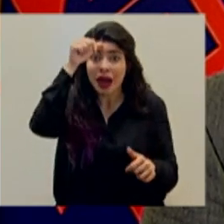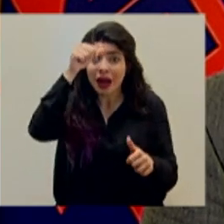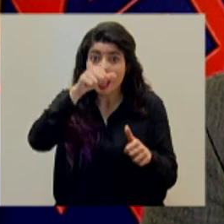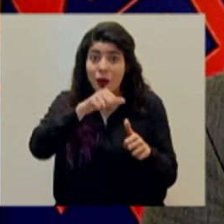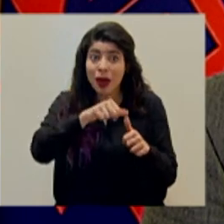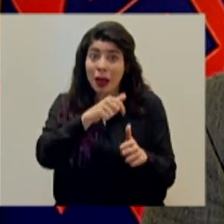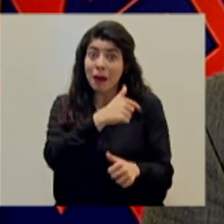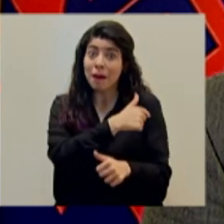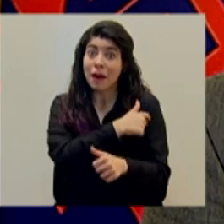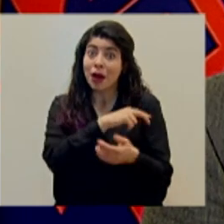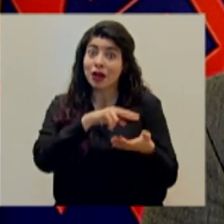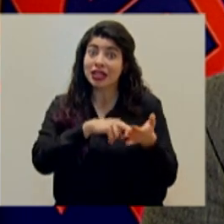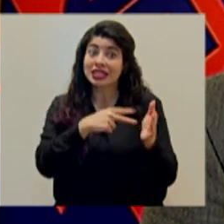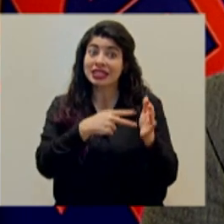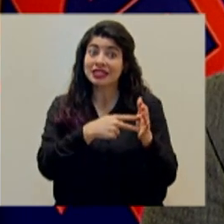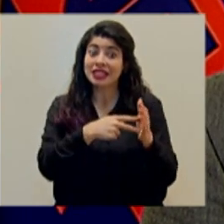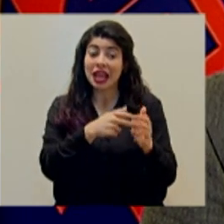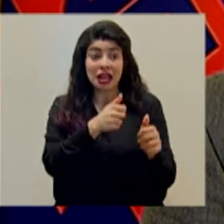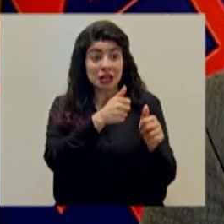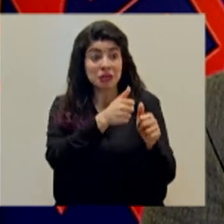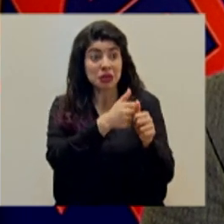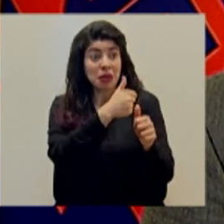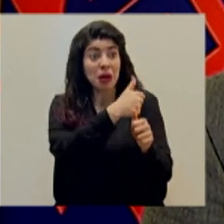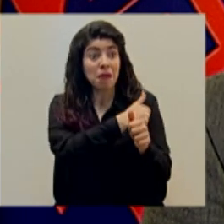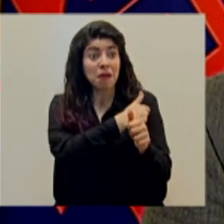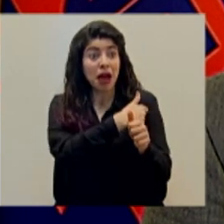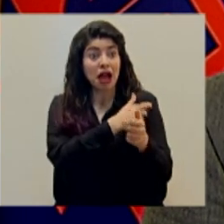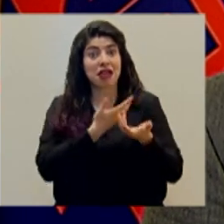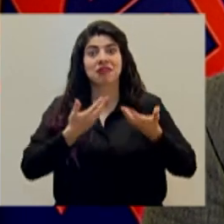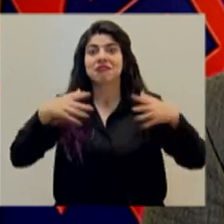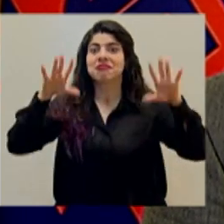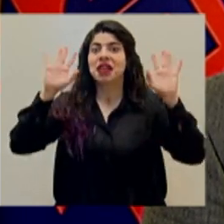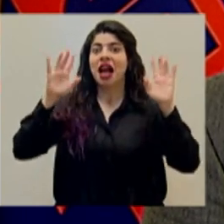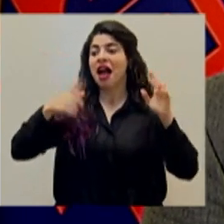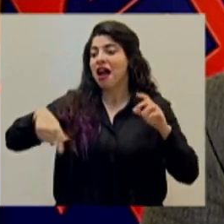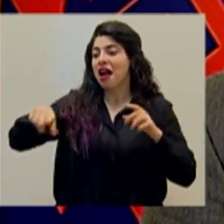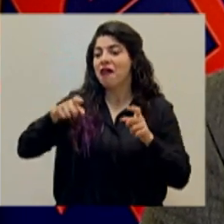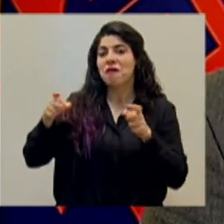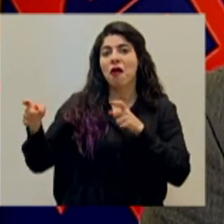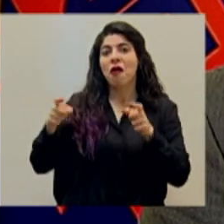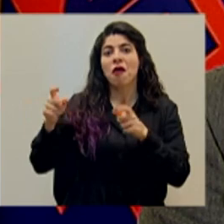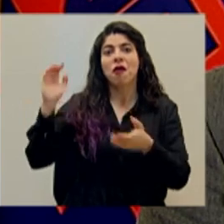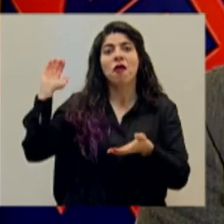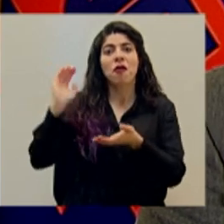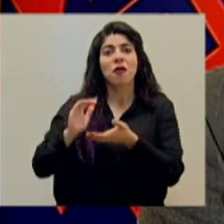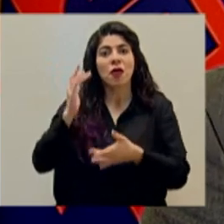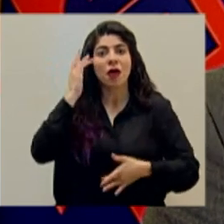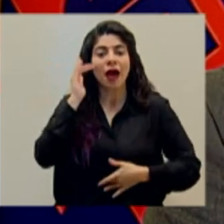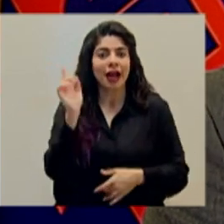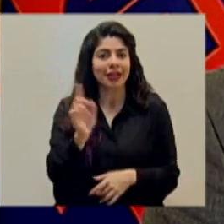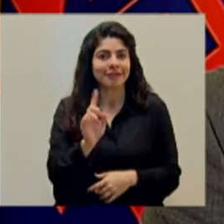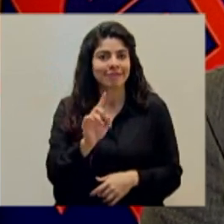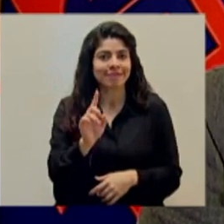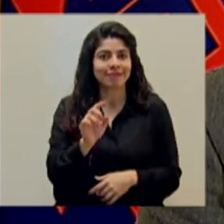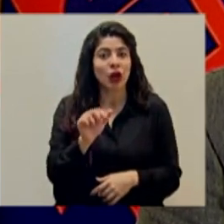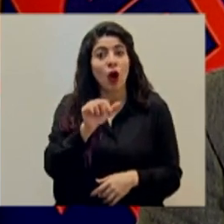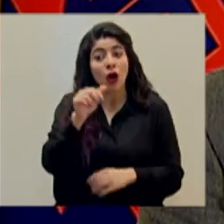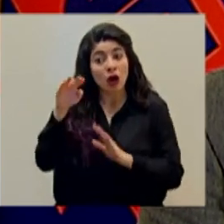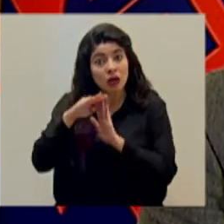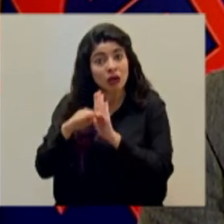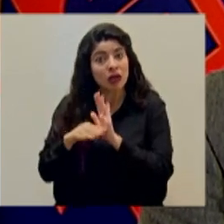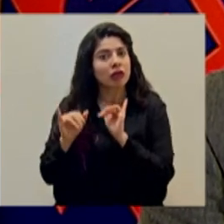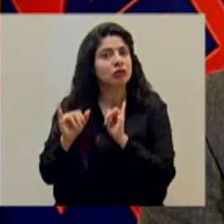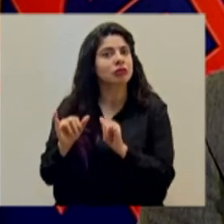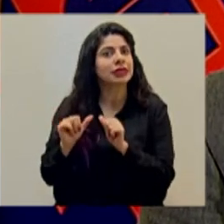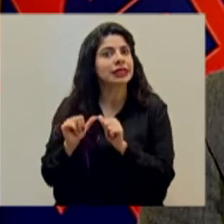es una medida por sí sola que controle la curva de contagios. Todas las otras medidas siguen igual de